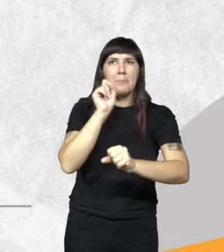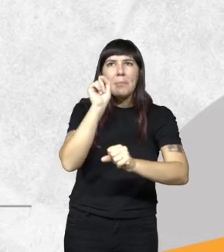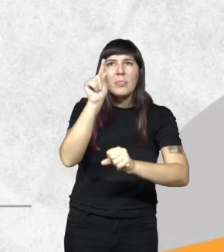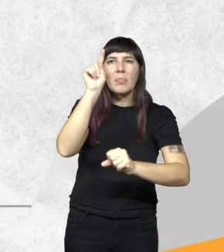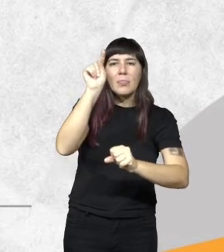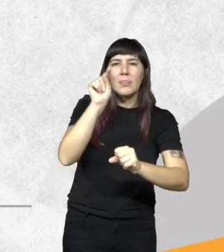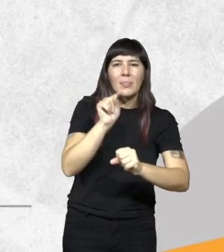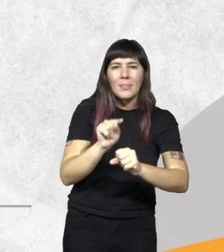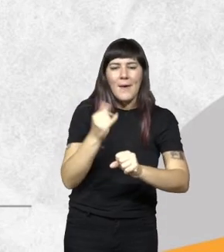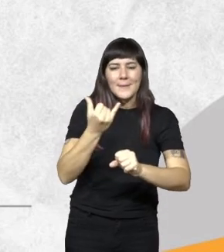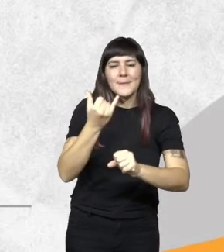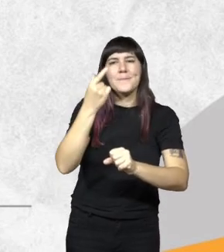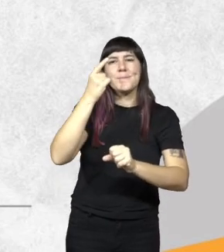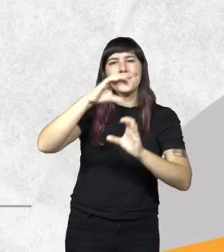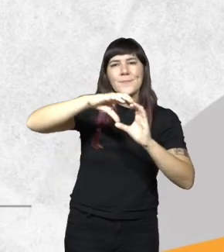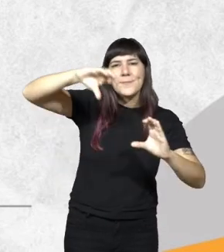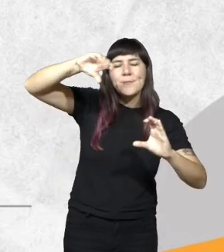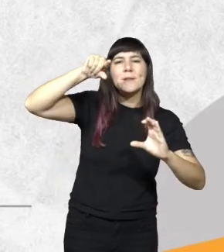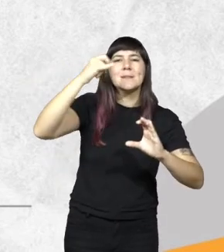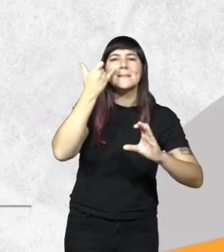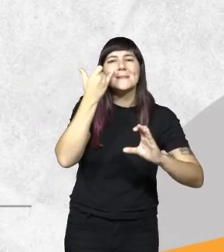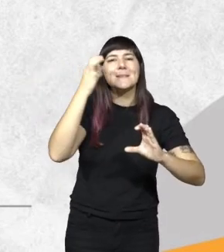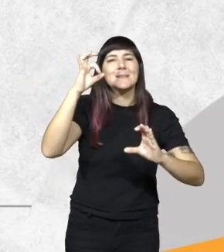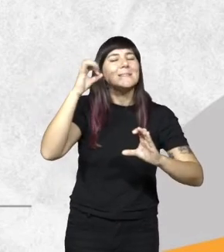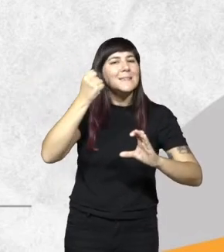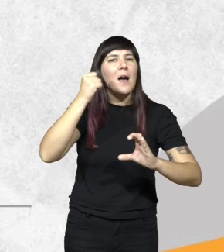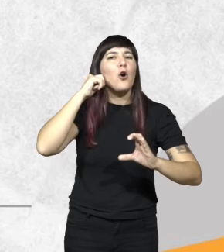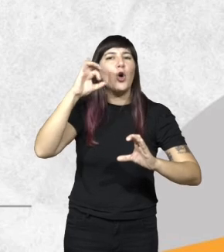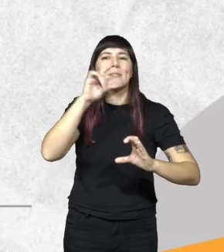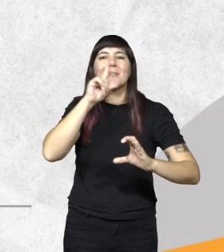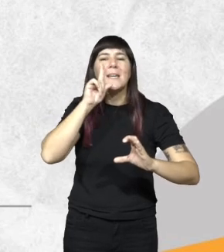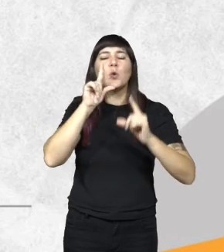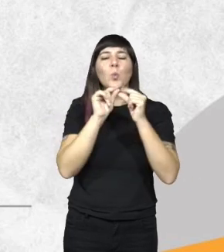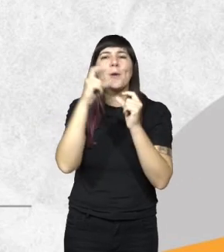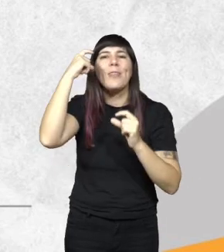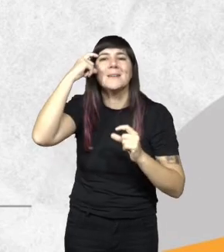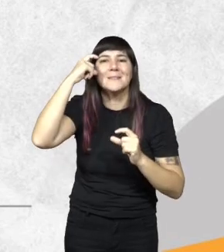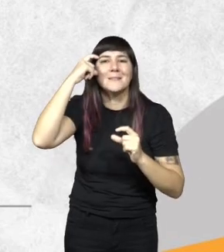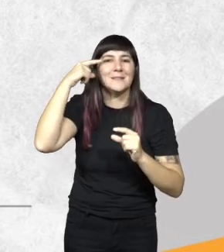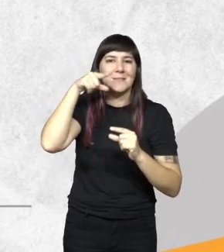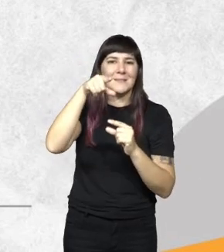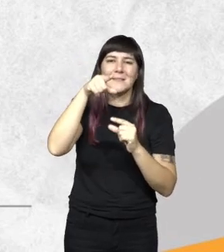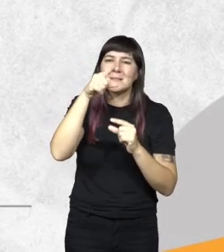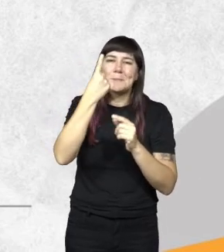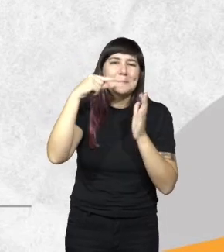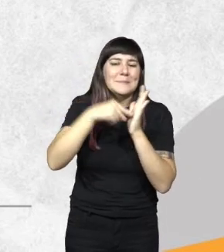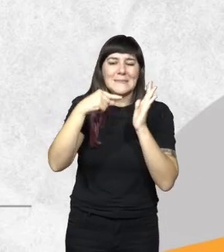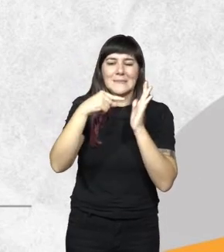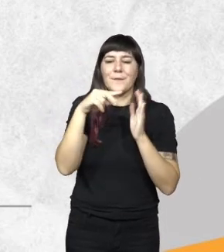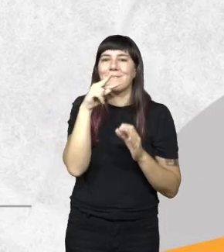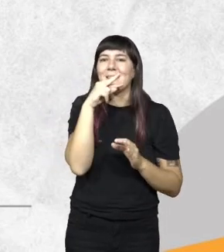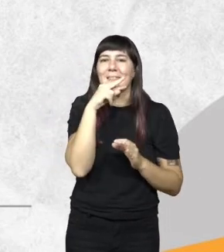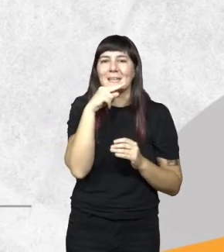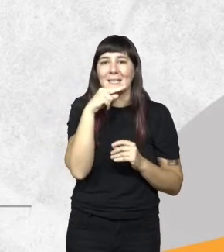tenemos la reserva de Biófrida Yabotí en el número 10 que es la zona núcleo lo que está en verde